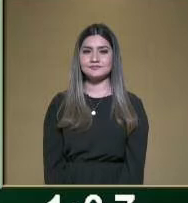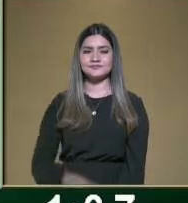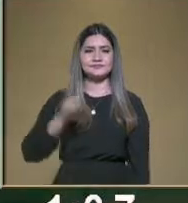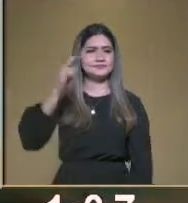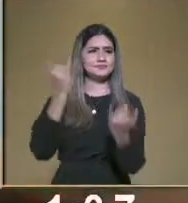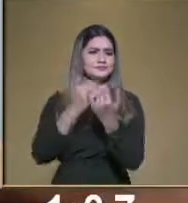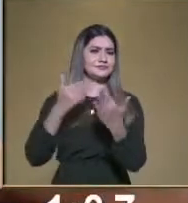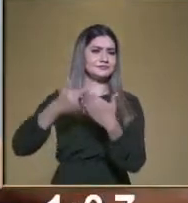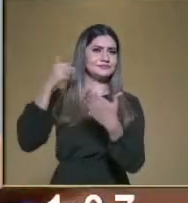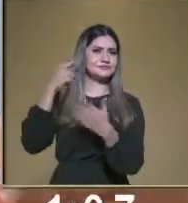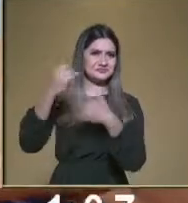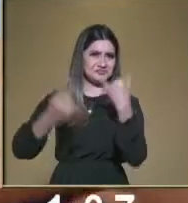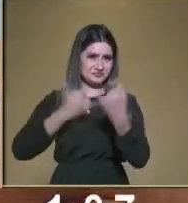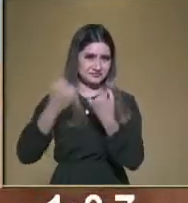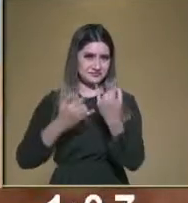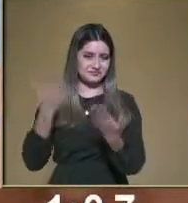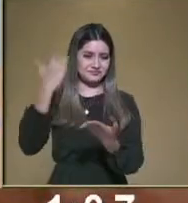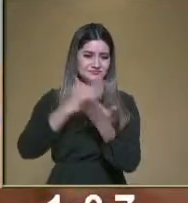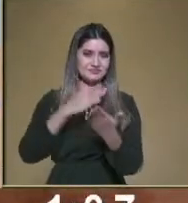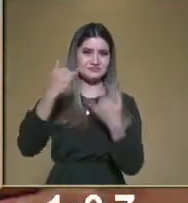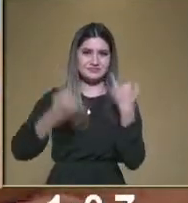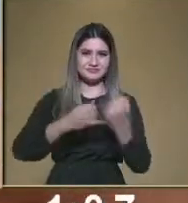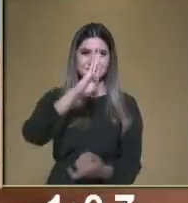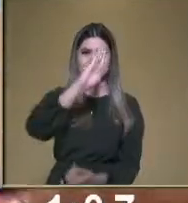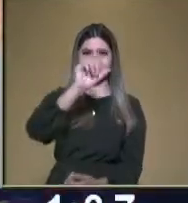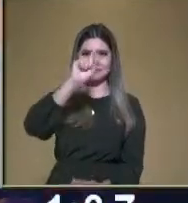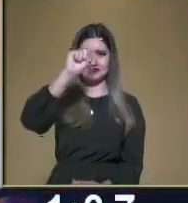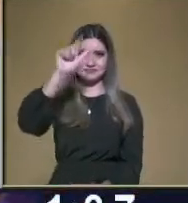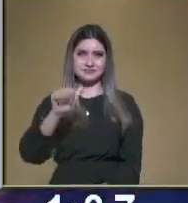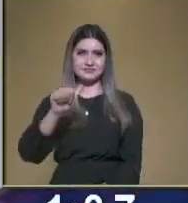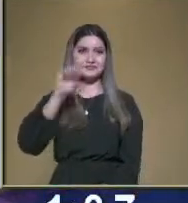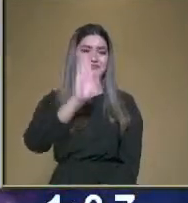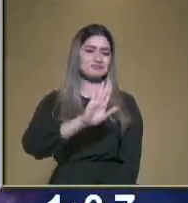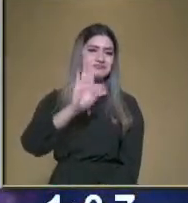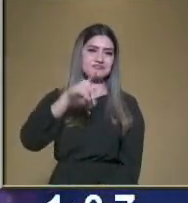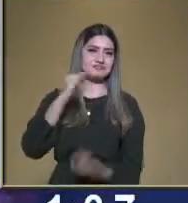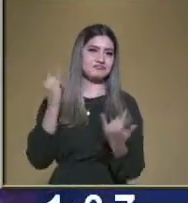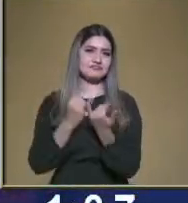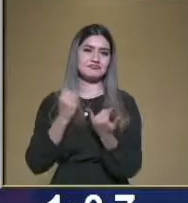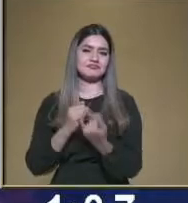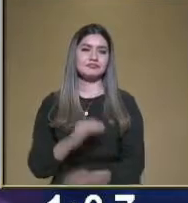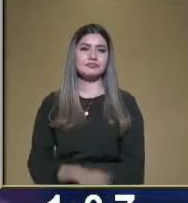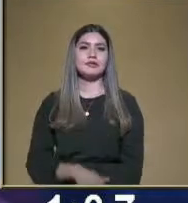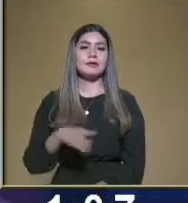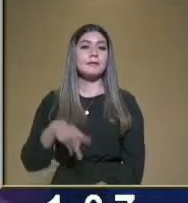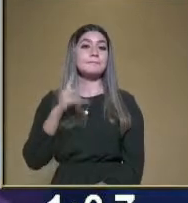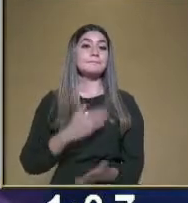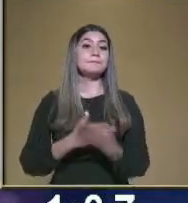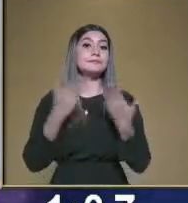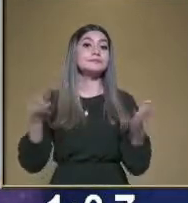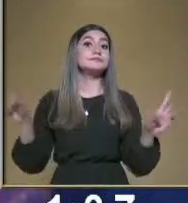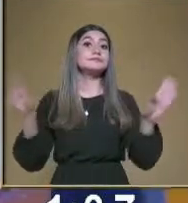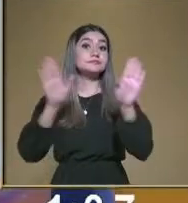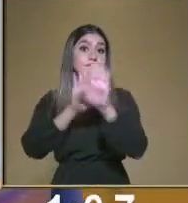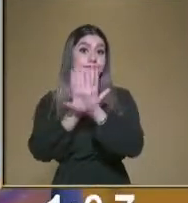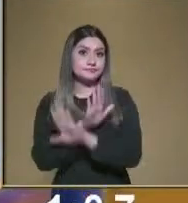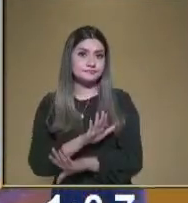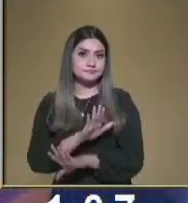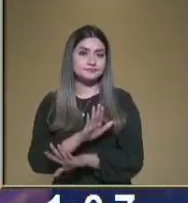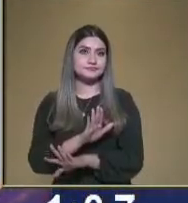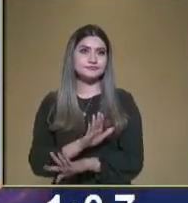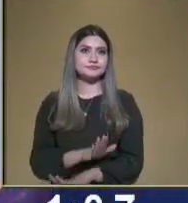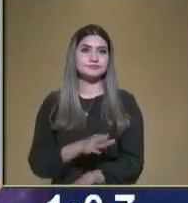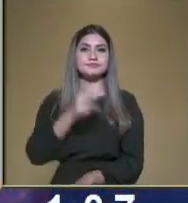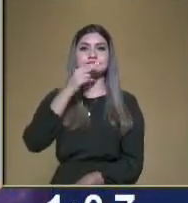jugado el juego de basta, ¿verdad? Bueno, este es parecido a eso, sí, pero el juego de basta con